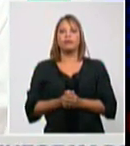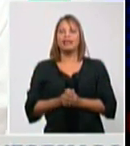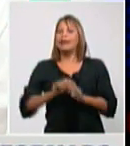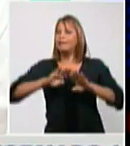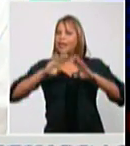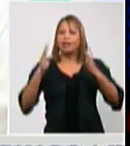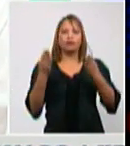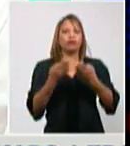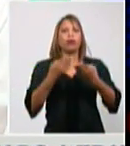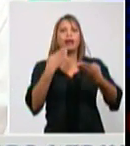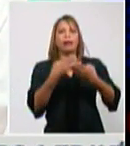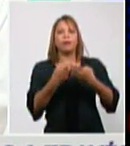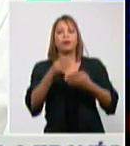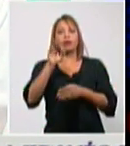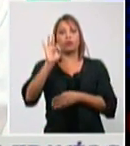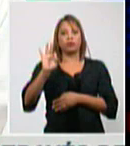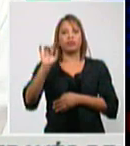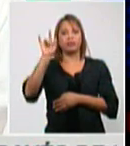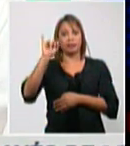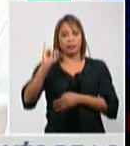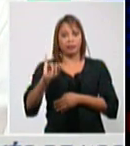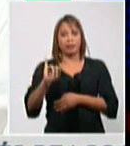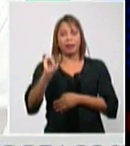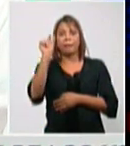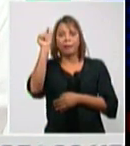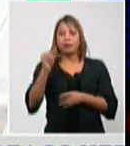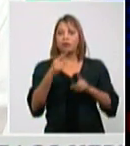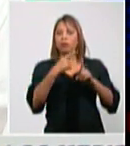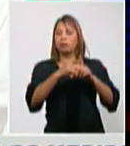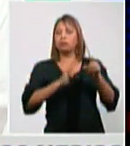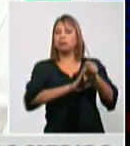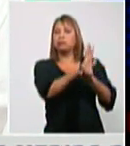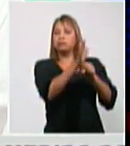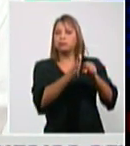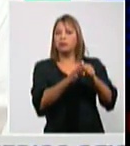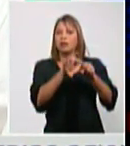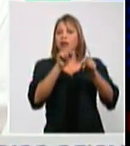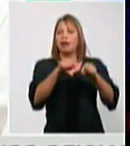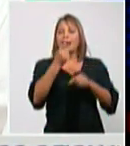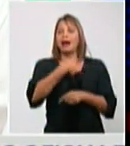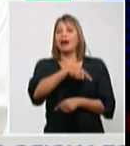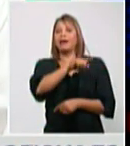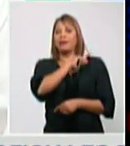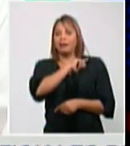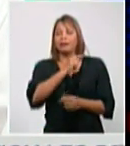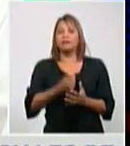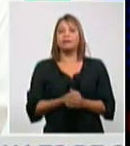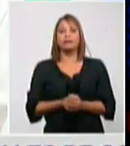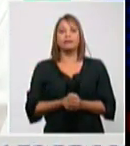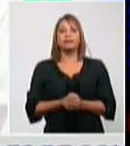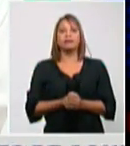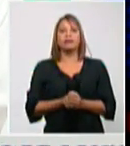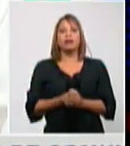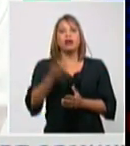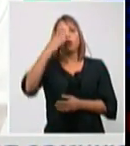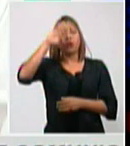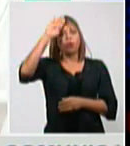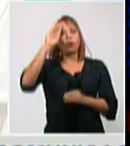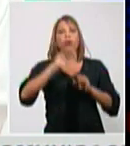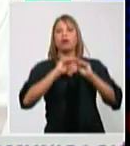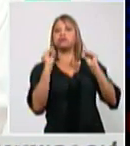86 personas que se diagnosticaron con la enfermedad en el día de ayer, pues ya el país acumula